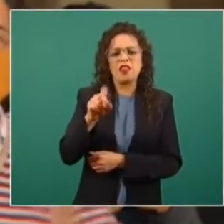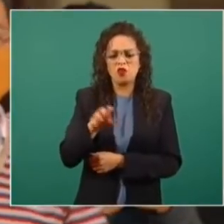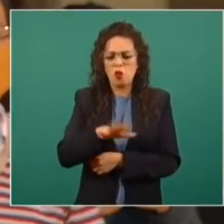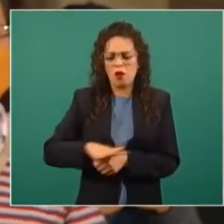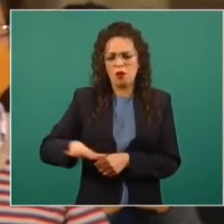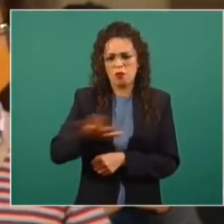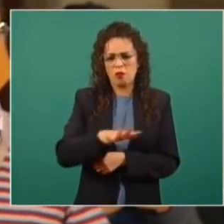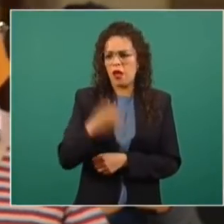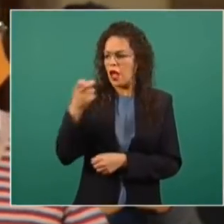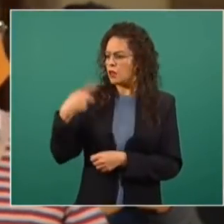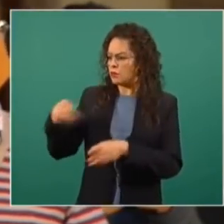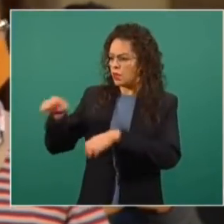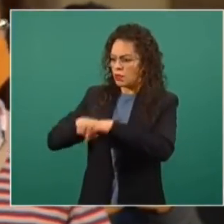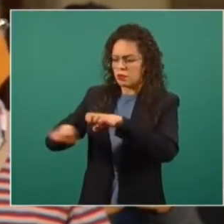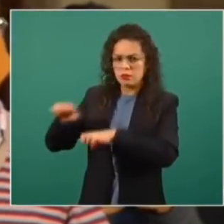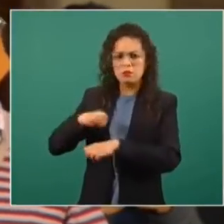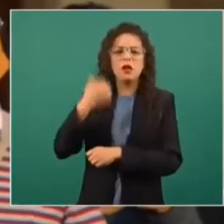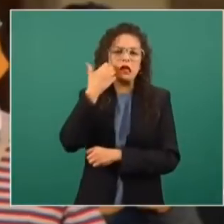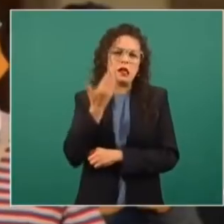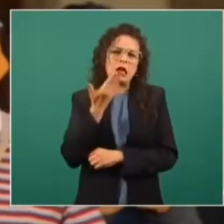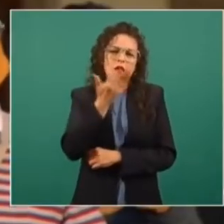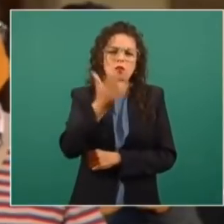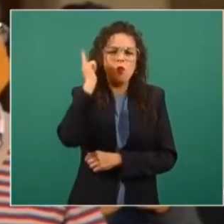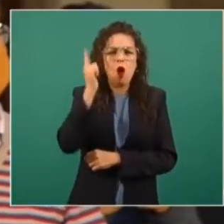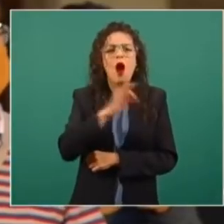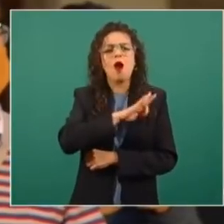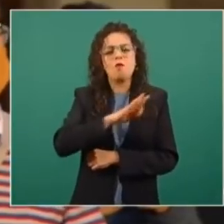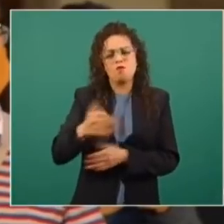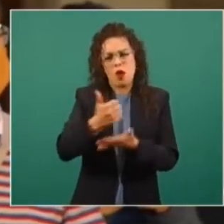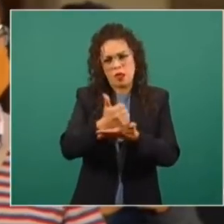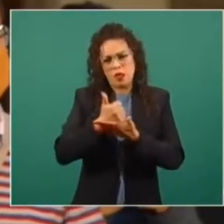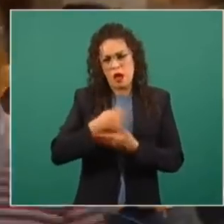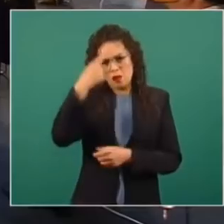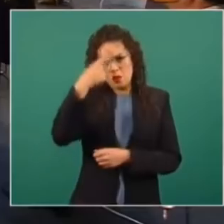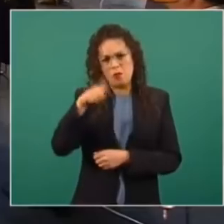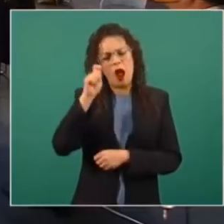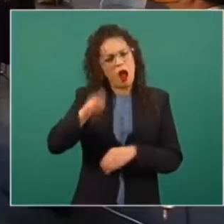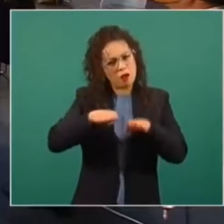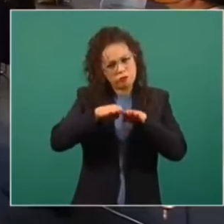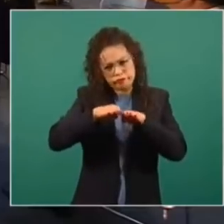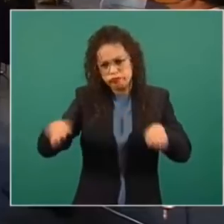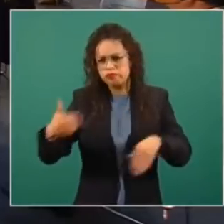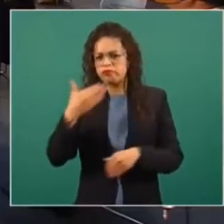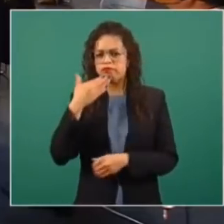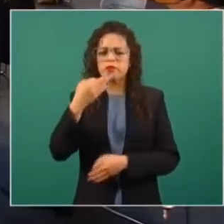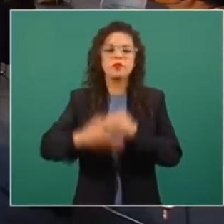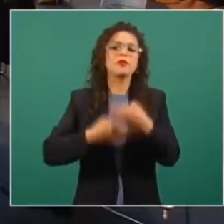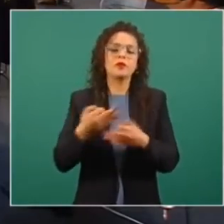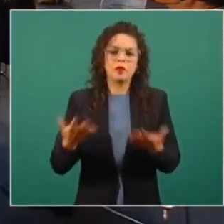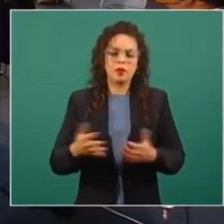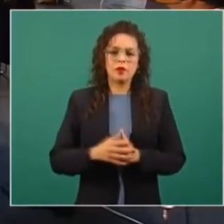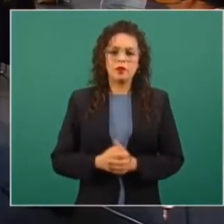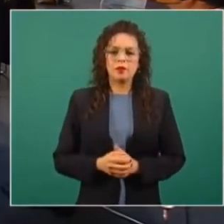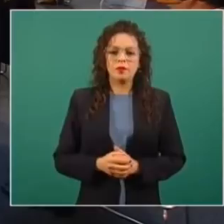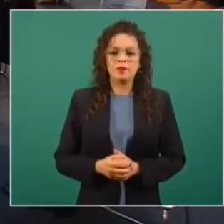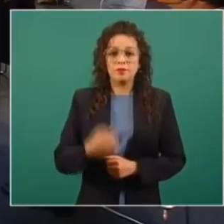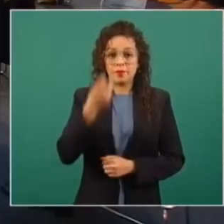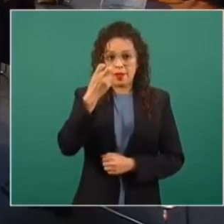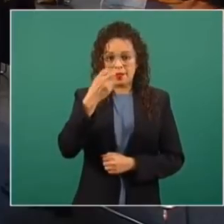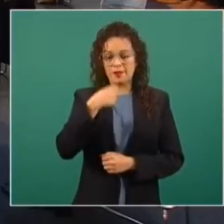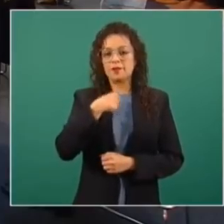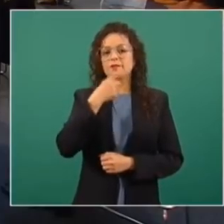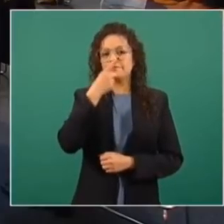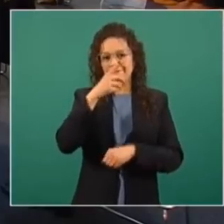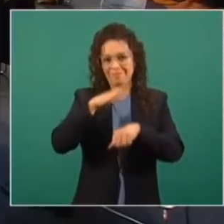parejo y a ver si puede poner orden. Señor presidente, será mi denuncia. Y ahora bien, mi primera pregunta.